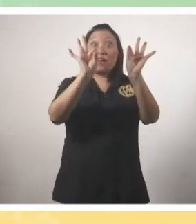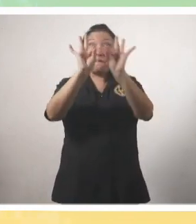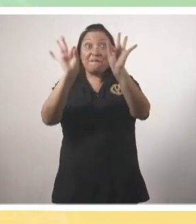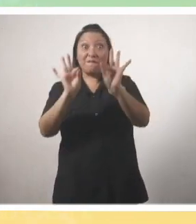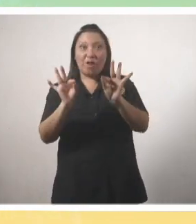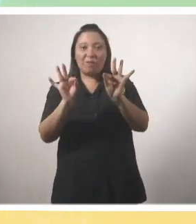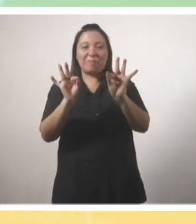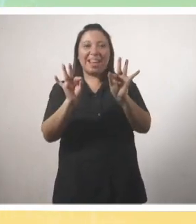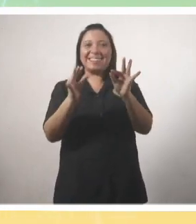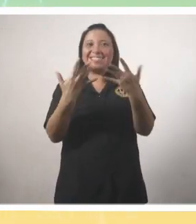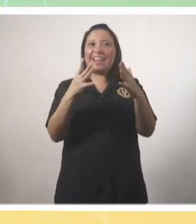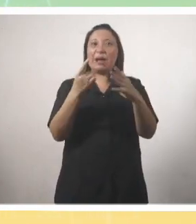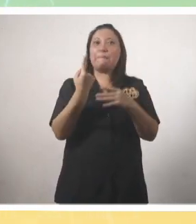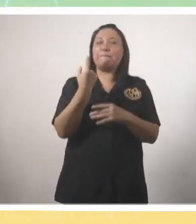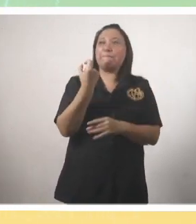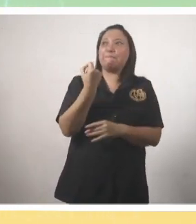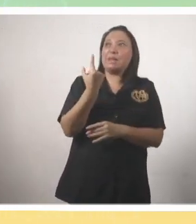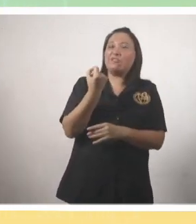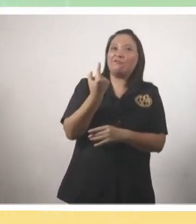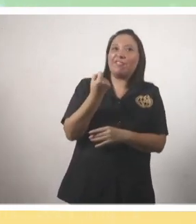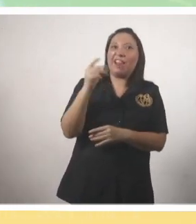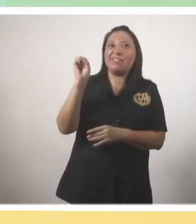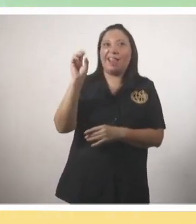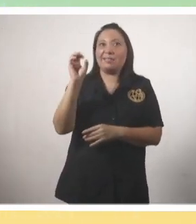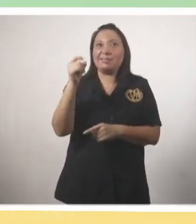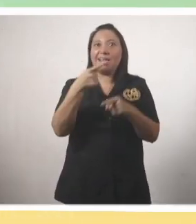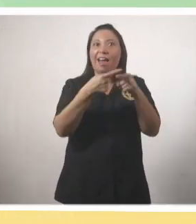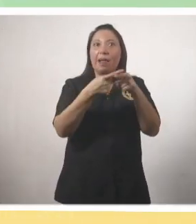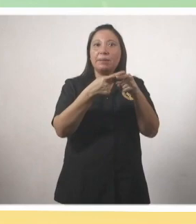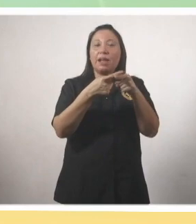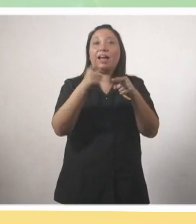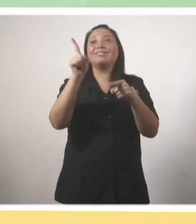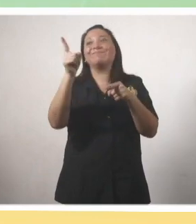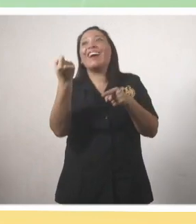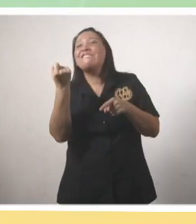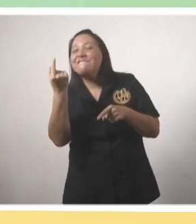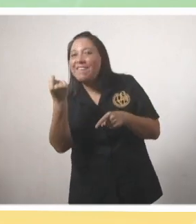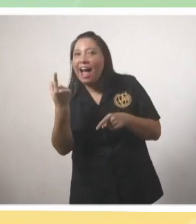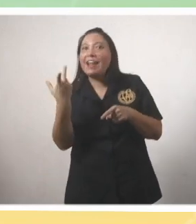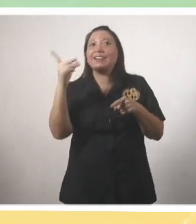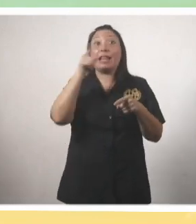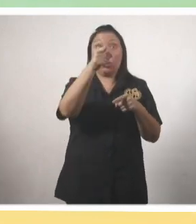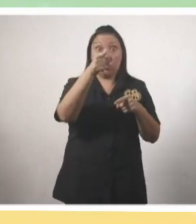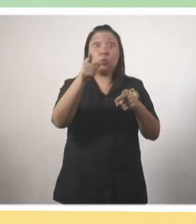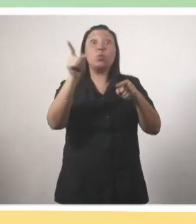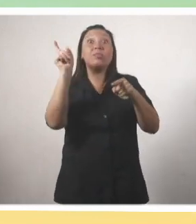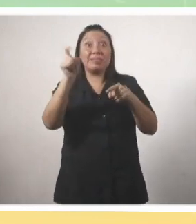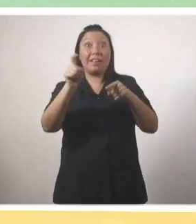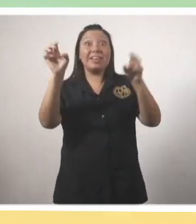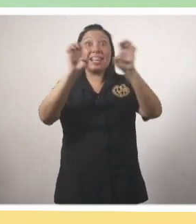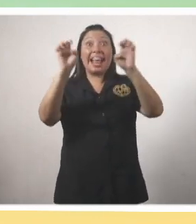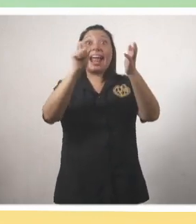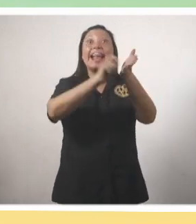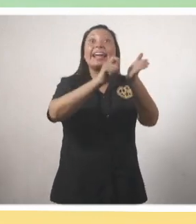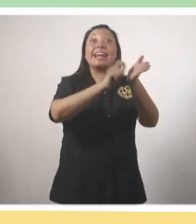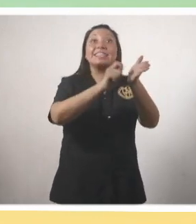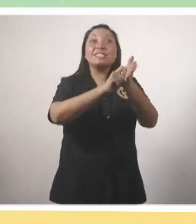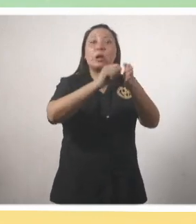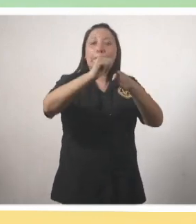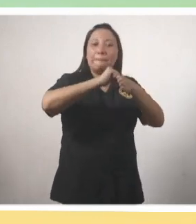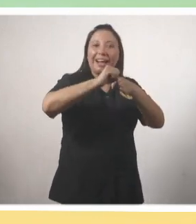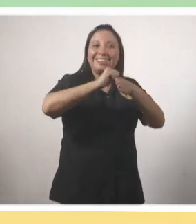Pero la estrella no está completa No, aún no está completa Porque ahora debes de realizar el ejercicio de